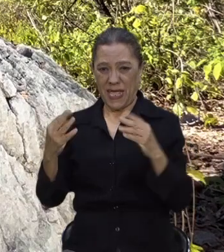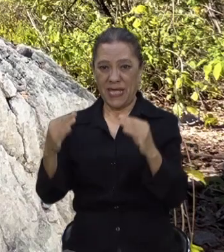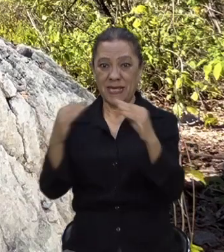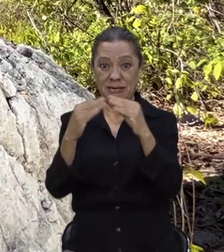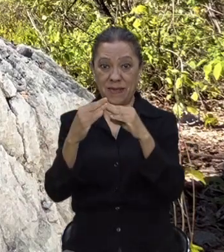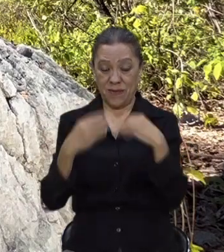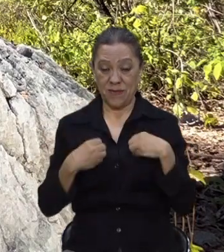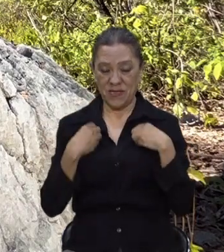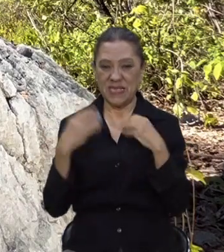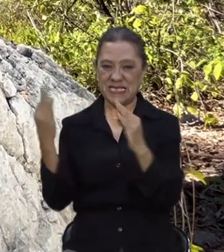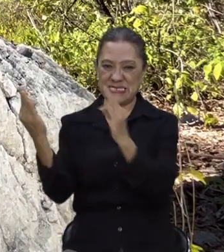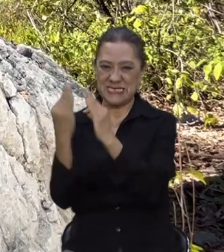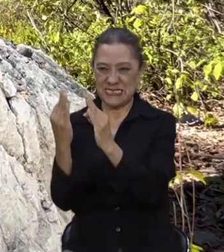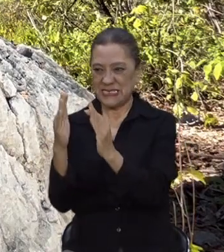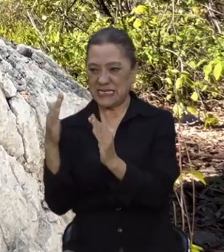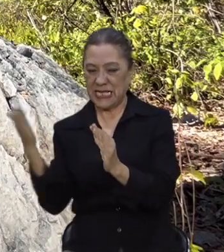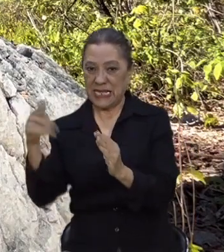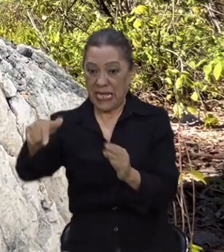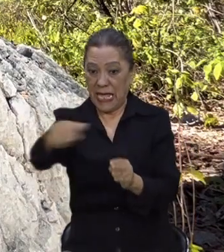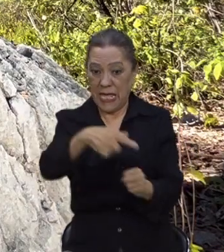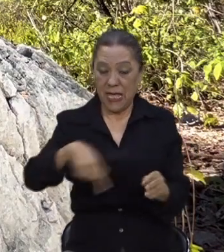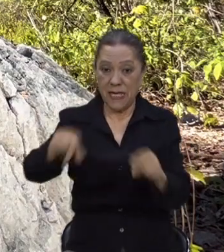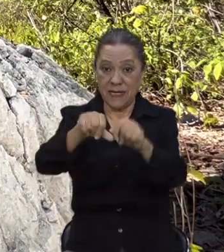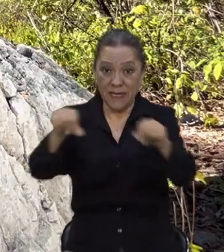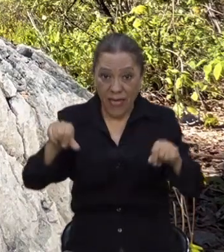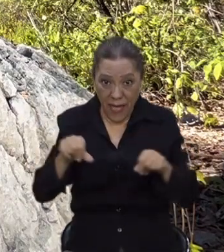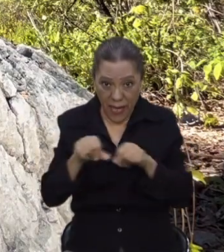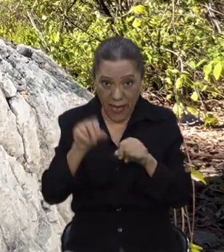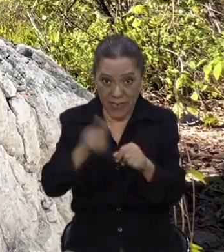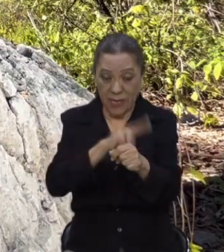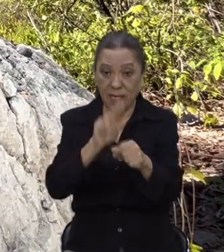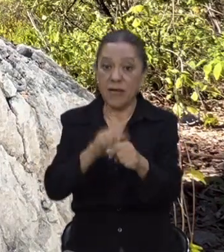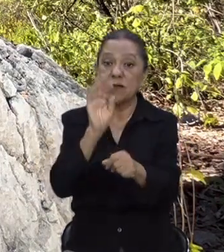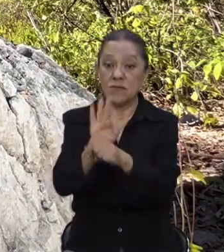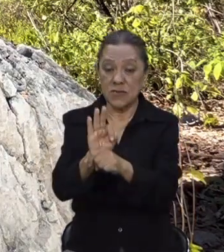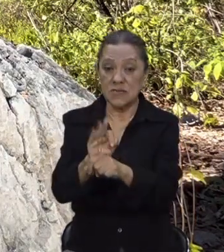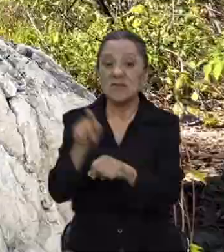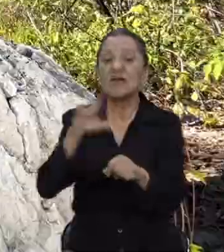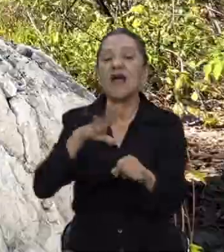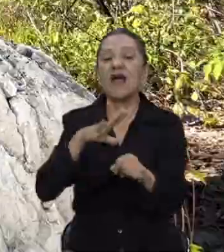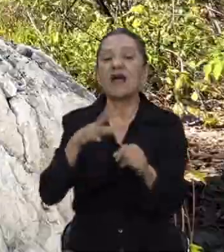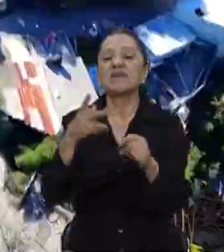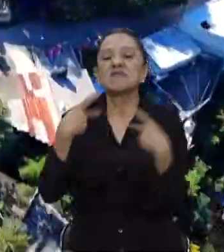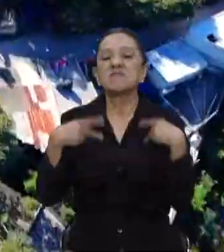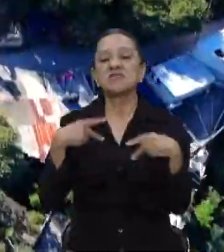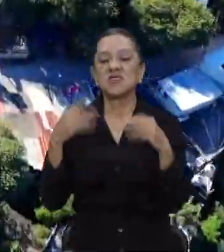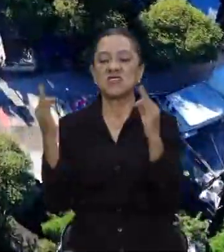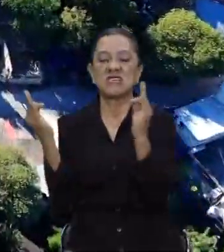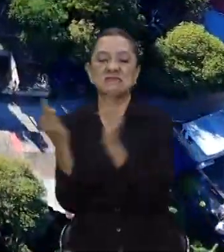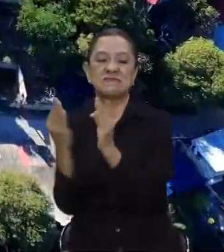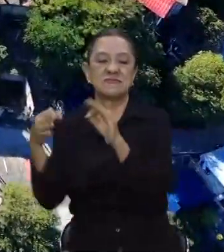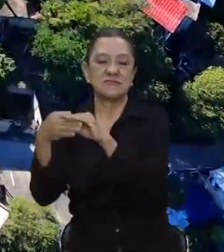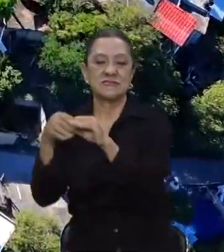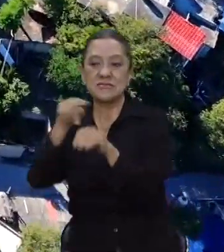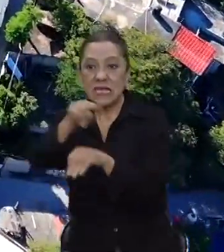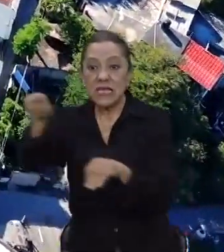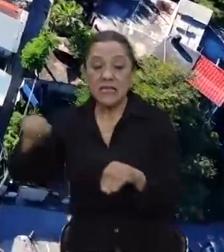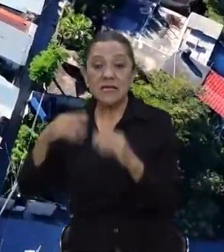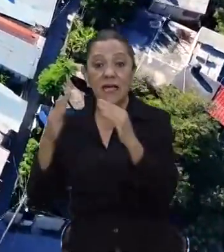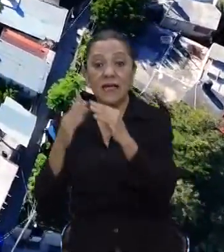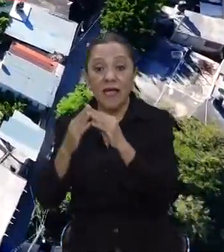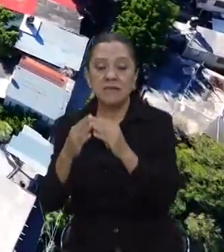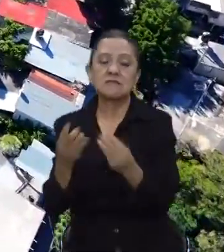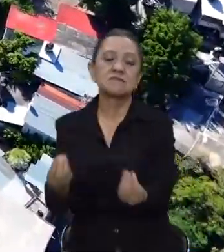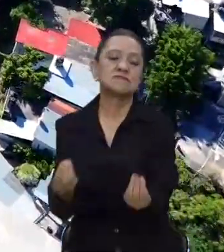próxima al área natural protegida o los que se encuentran muy cerca. También